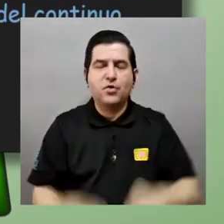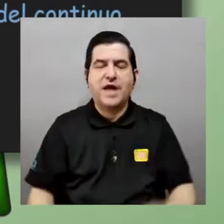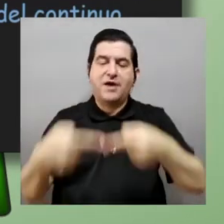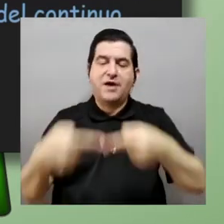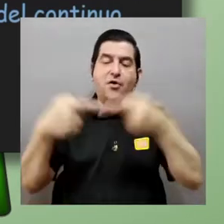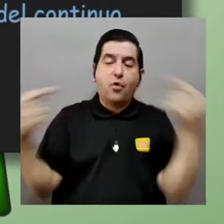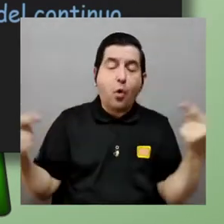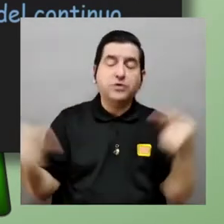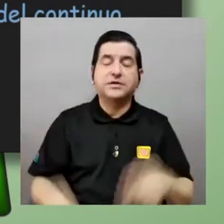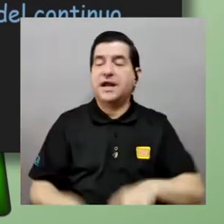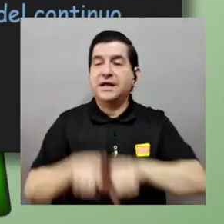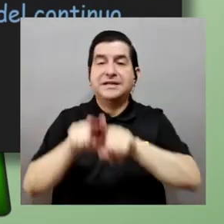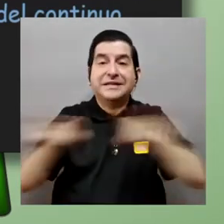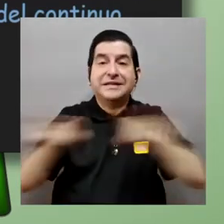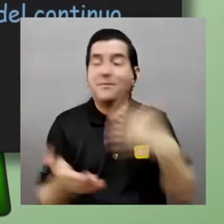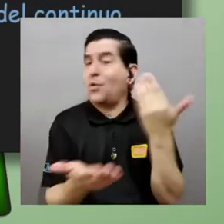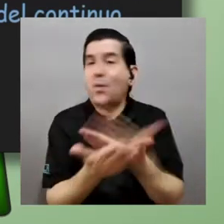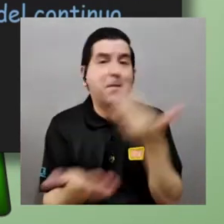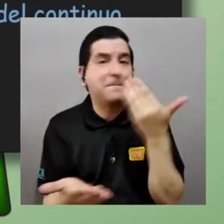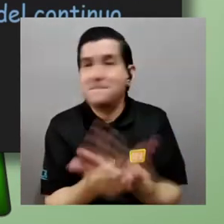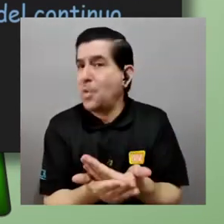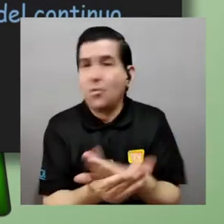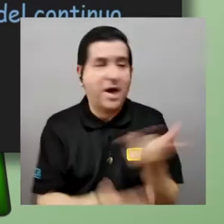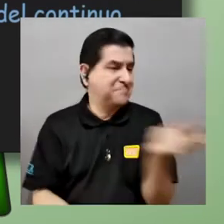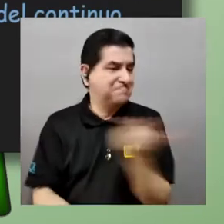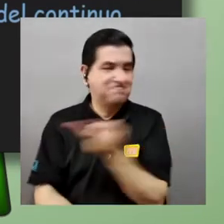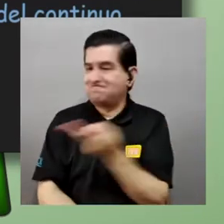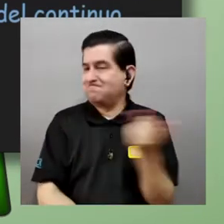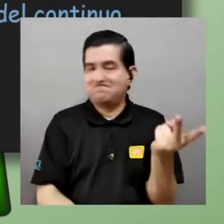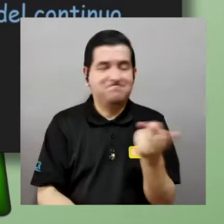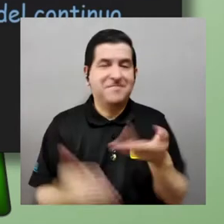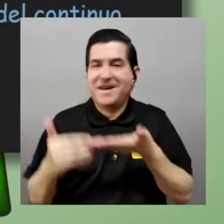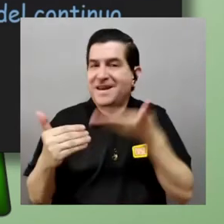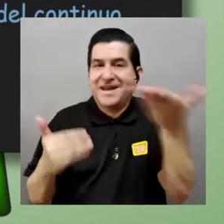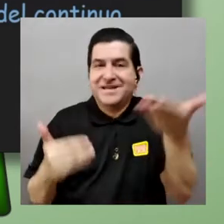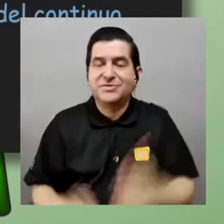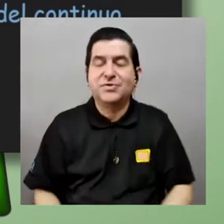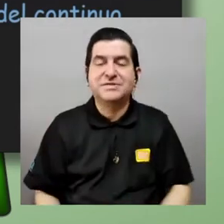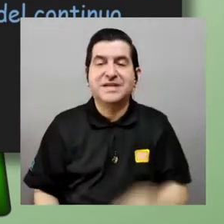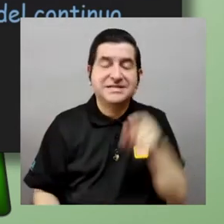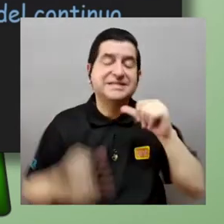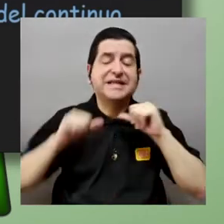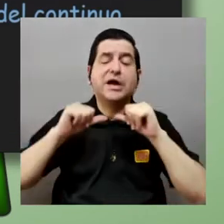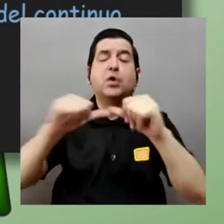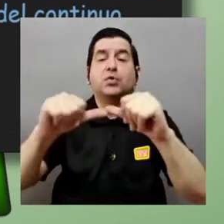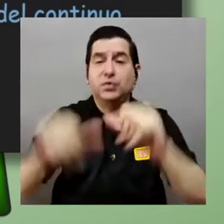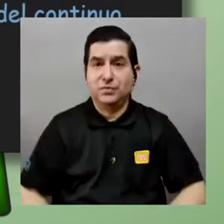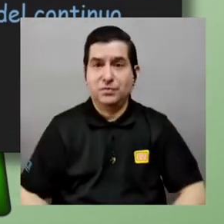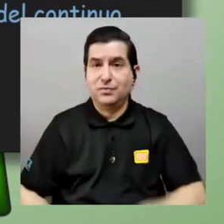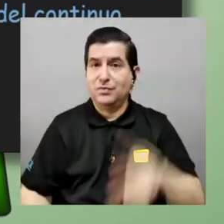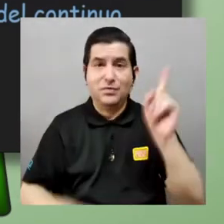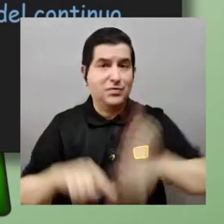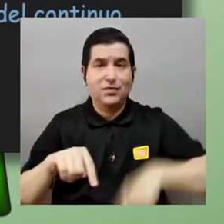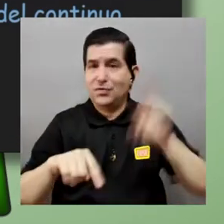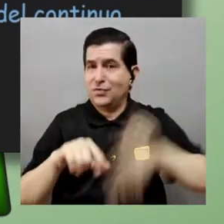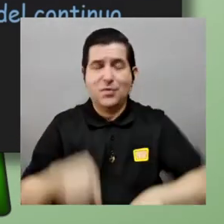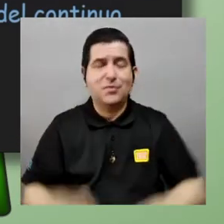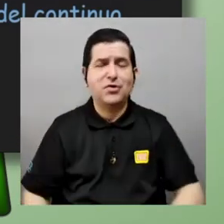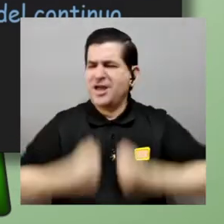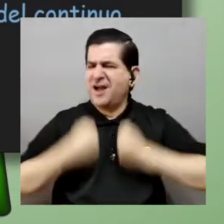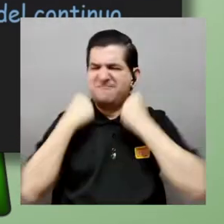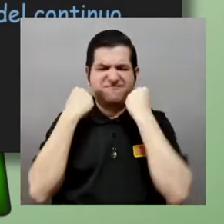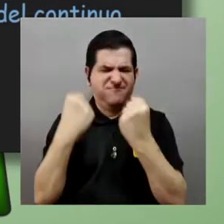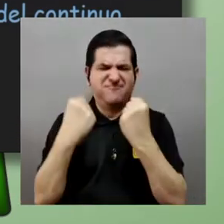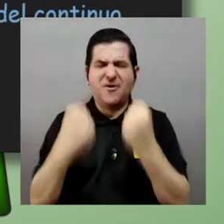mostrar o sea ninguna de las dos cosas la hipótesis de continuo es decir no eran suficientemente fuertes para llegar y